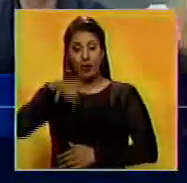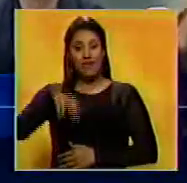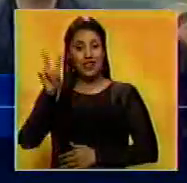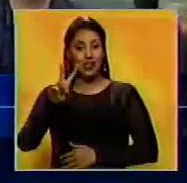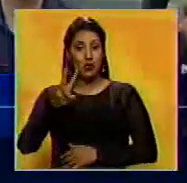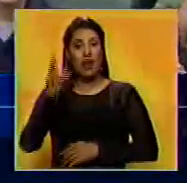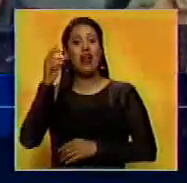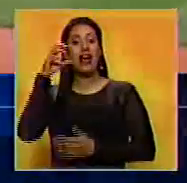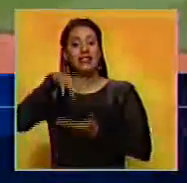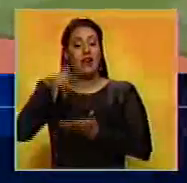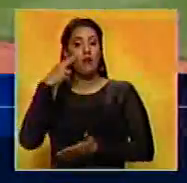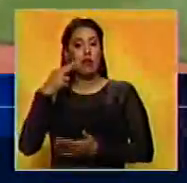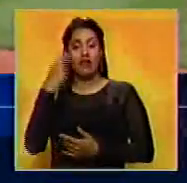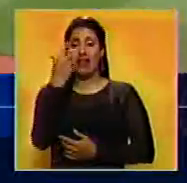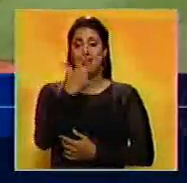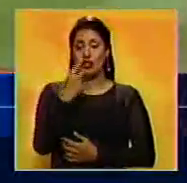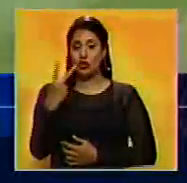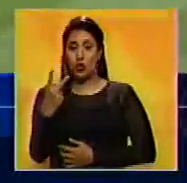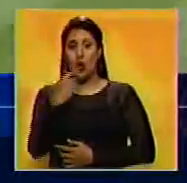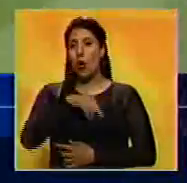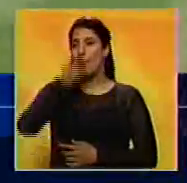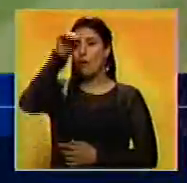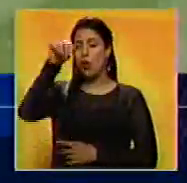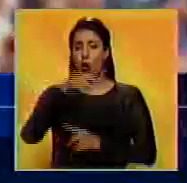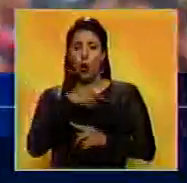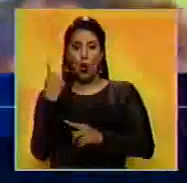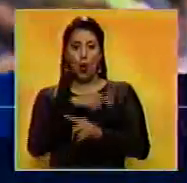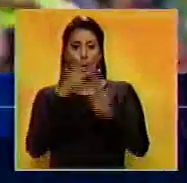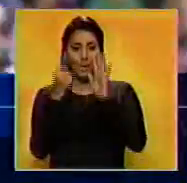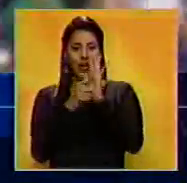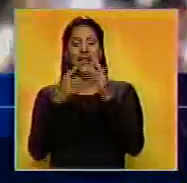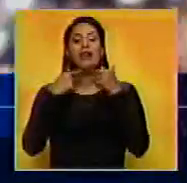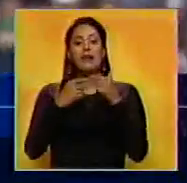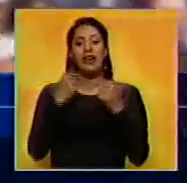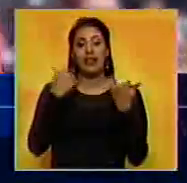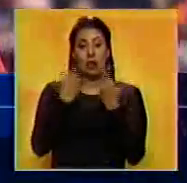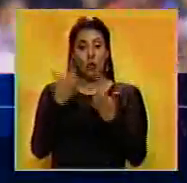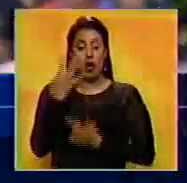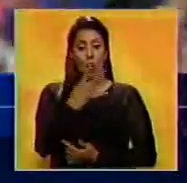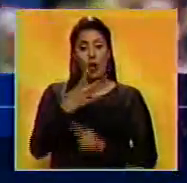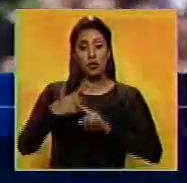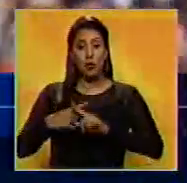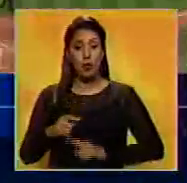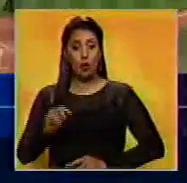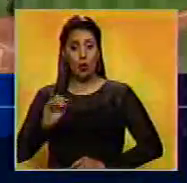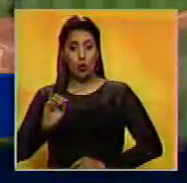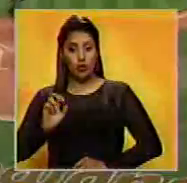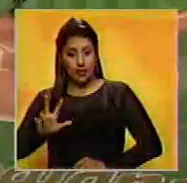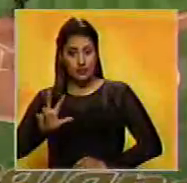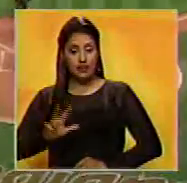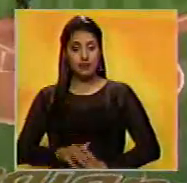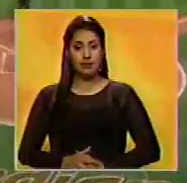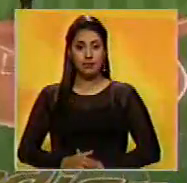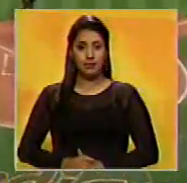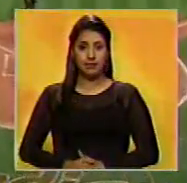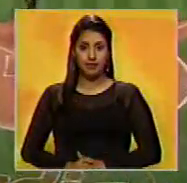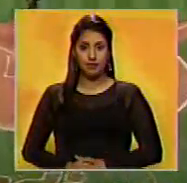se fue de 3-2 con Honron, remolcada y anotada en la caída de Houston ante Cleveland, 4 carreras por 3.